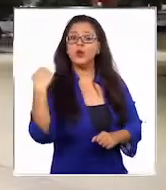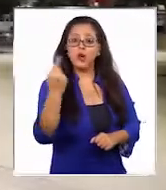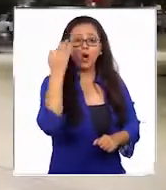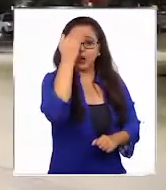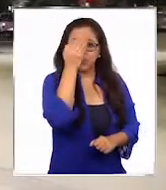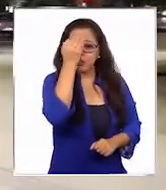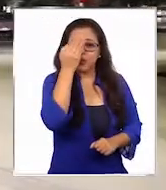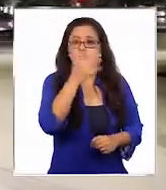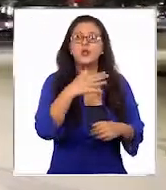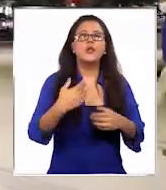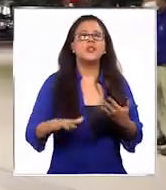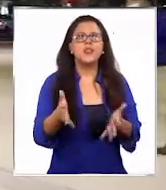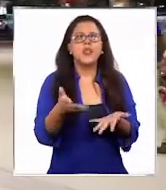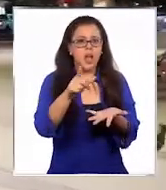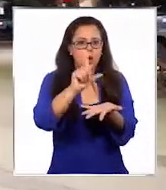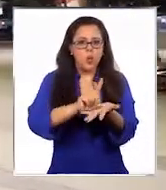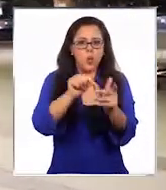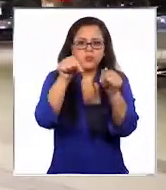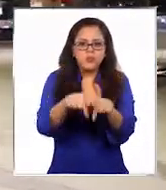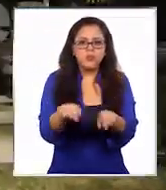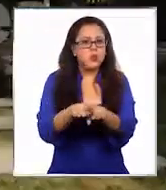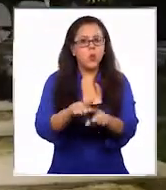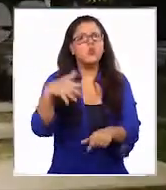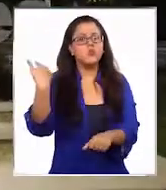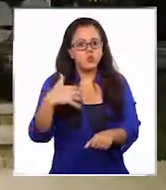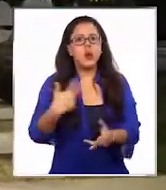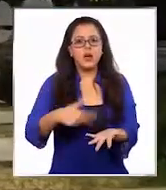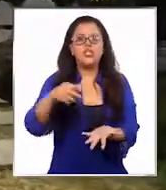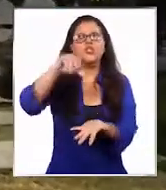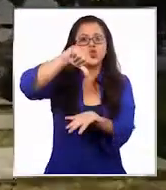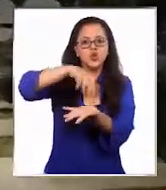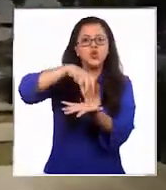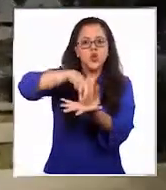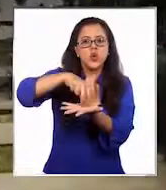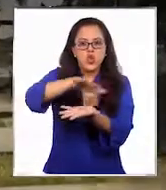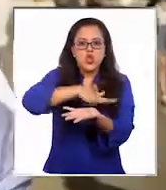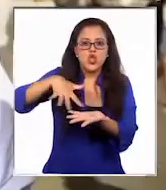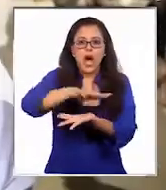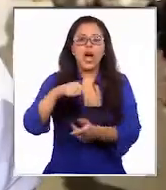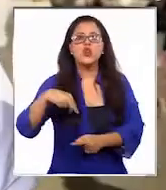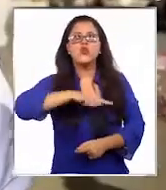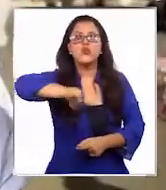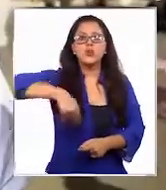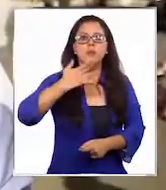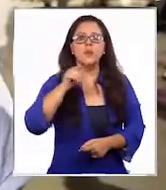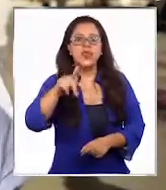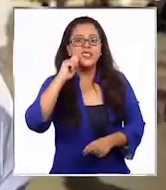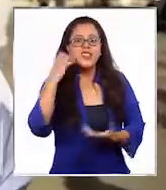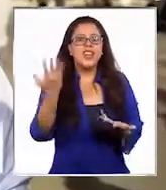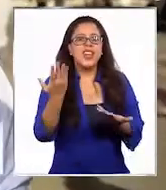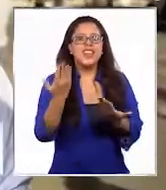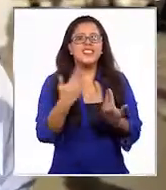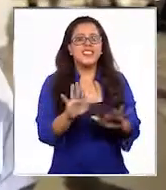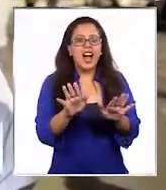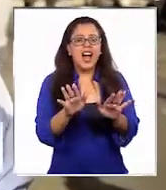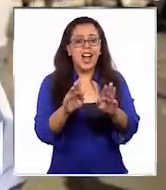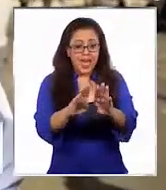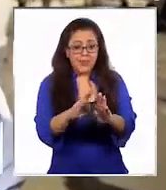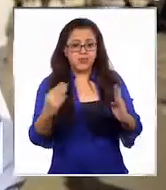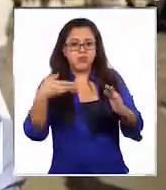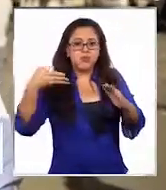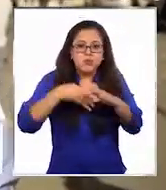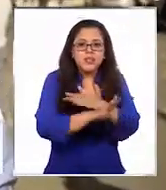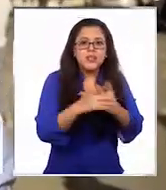preocupado de varios sectores como este, que es un ícono de nuestra ciudad, en términos de que es la puerta de ingreso de los Andes.